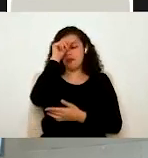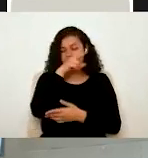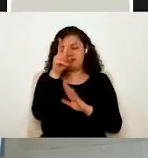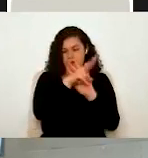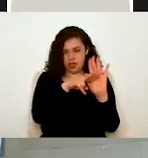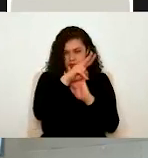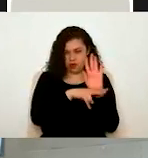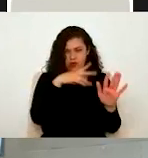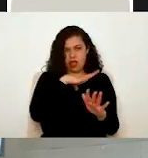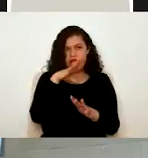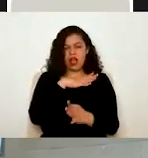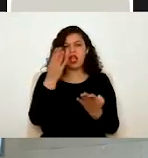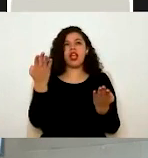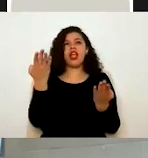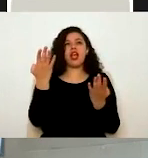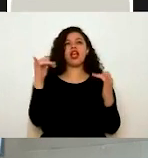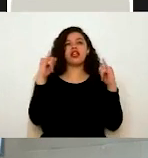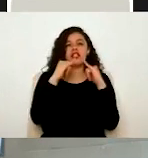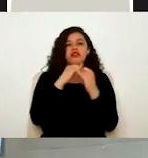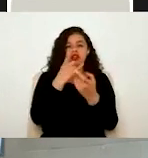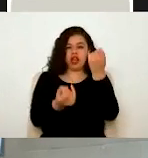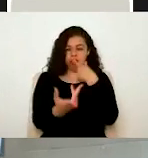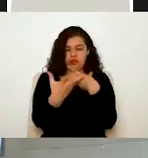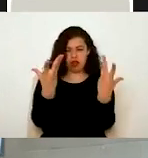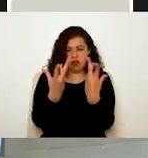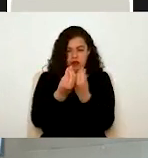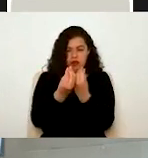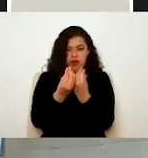trabajado con algunas instituciones que ya ubicarán.